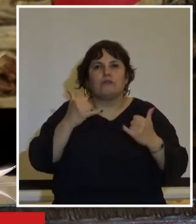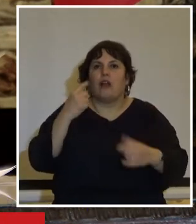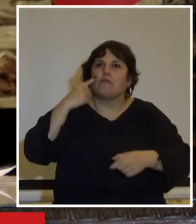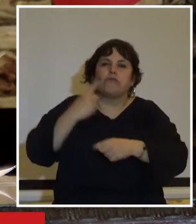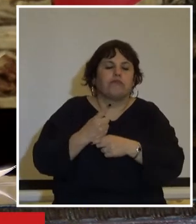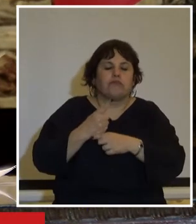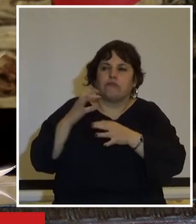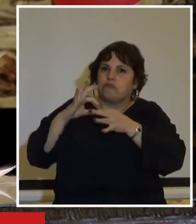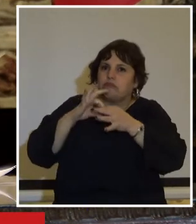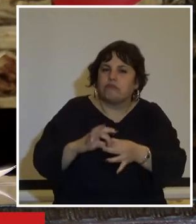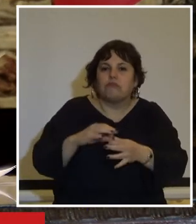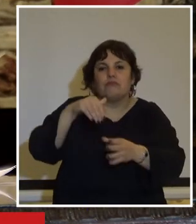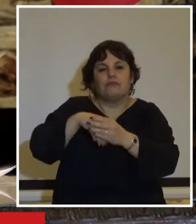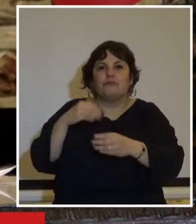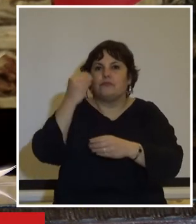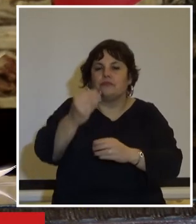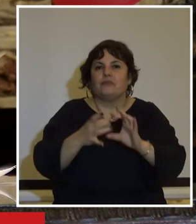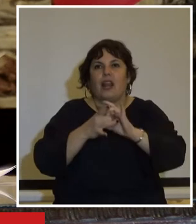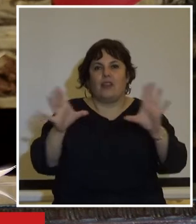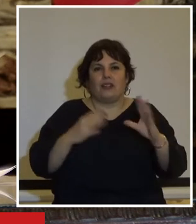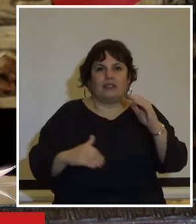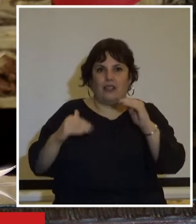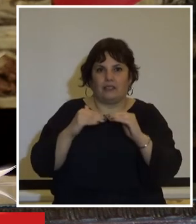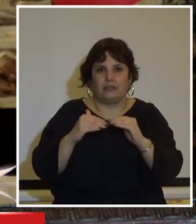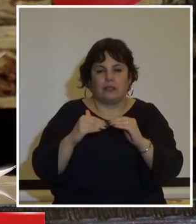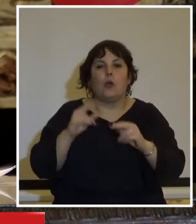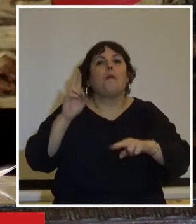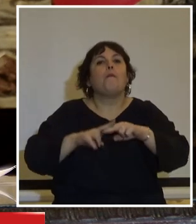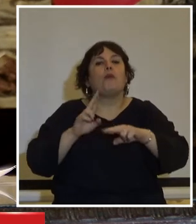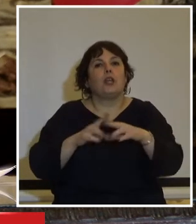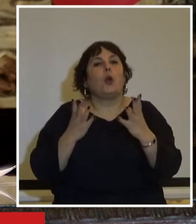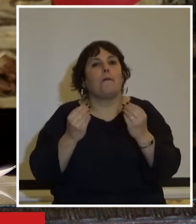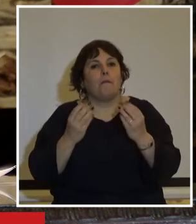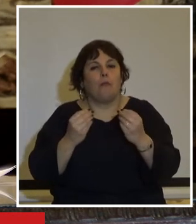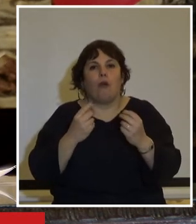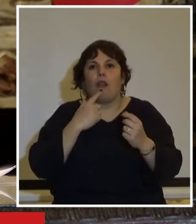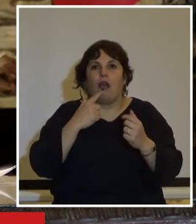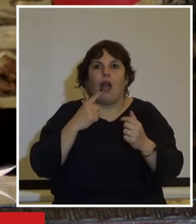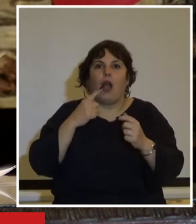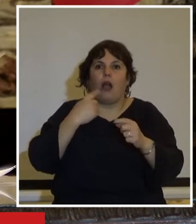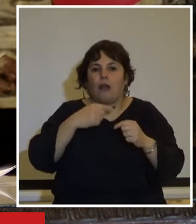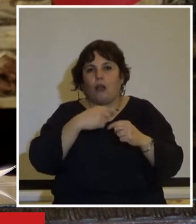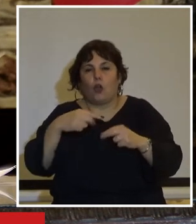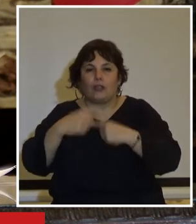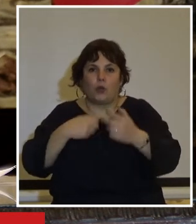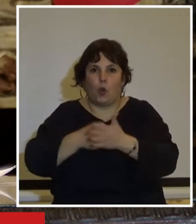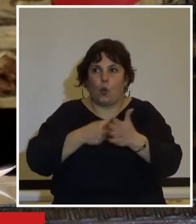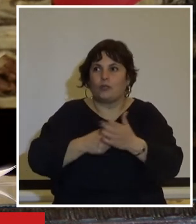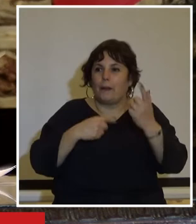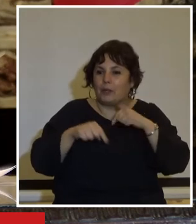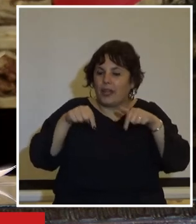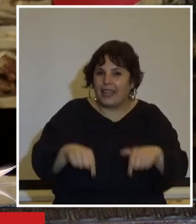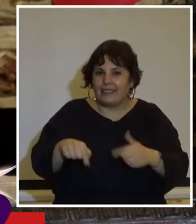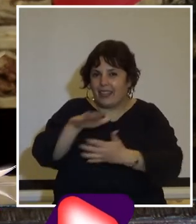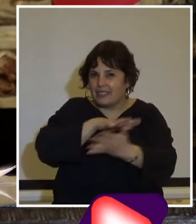la democracia y la libertad del pueblo uruguayo hubieron muchos capítulos importantes que continuaron esta lucha pero este